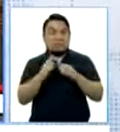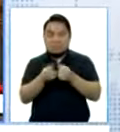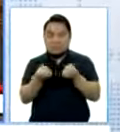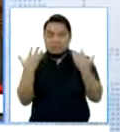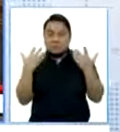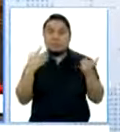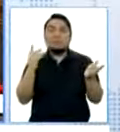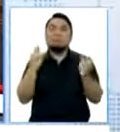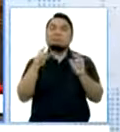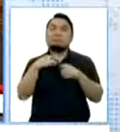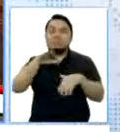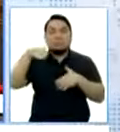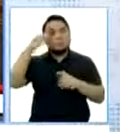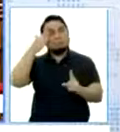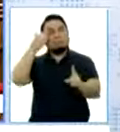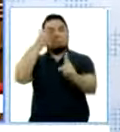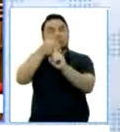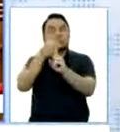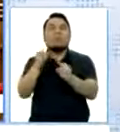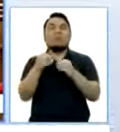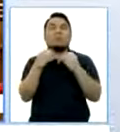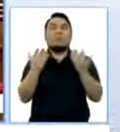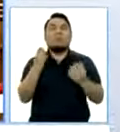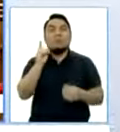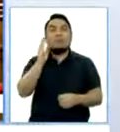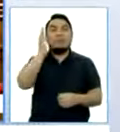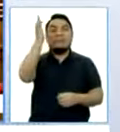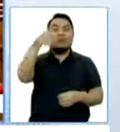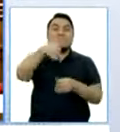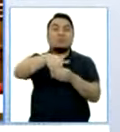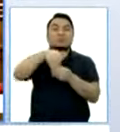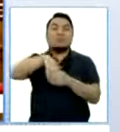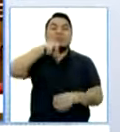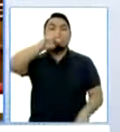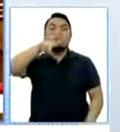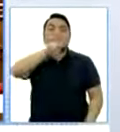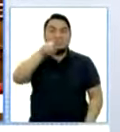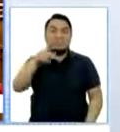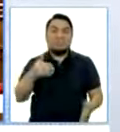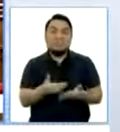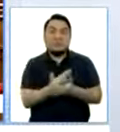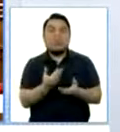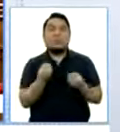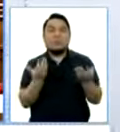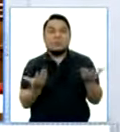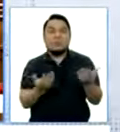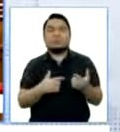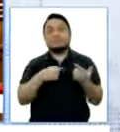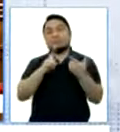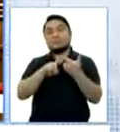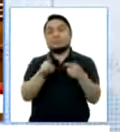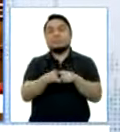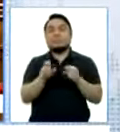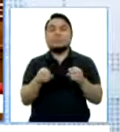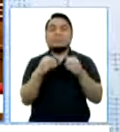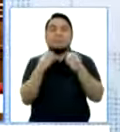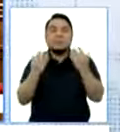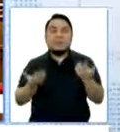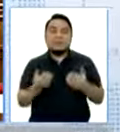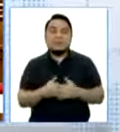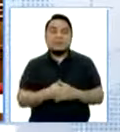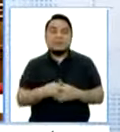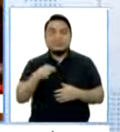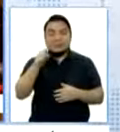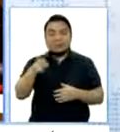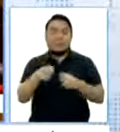reconduzcan a, uno, mirar cómo van a ser las elecciones del 2021, y dos, cómo es que vamos a salir de